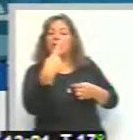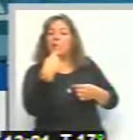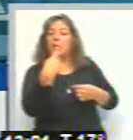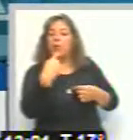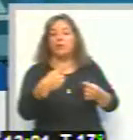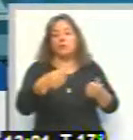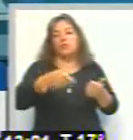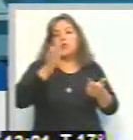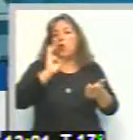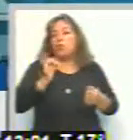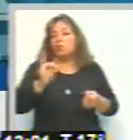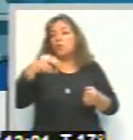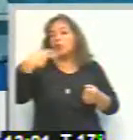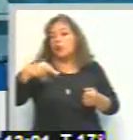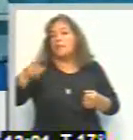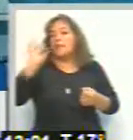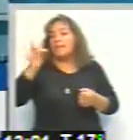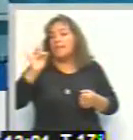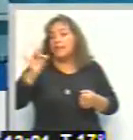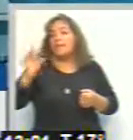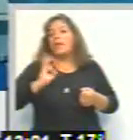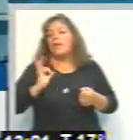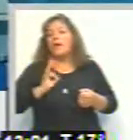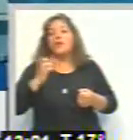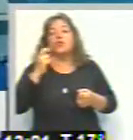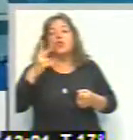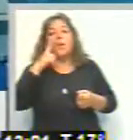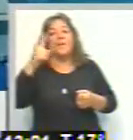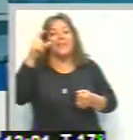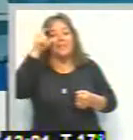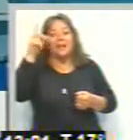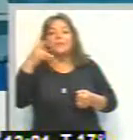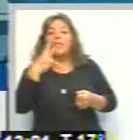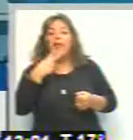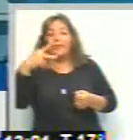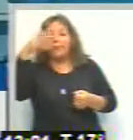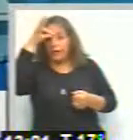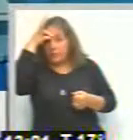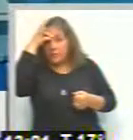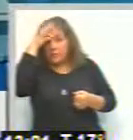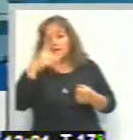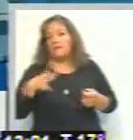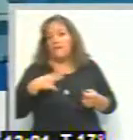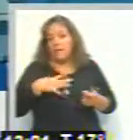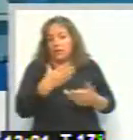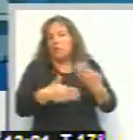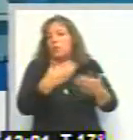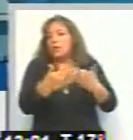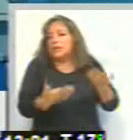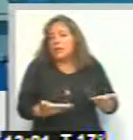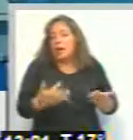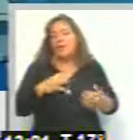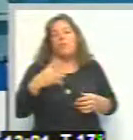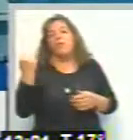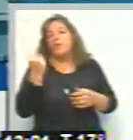o sea, octubre, noviembre y diciembre de los años 2010, 2011 y 2012. Si bien es cierto, está un poco desactualizado. Es muy interesante en términos de las